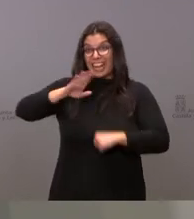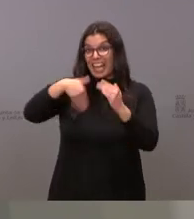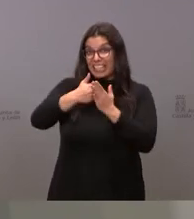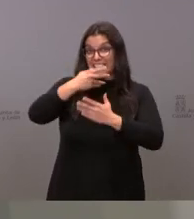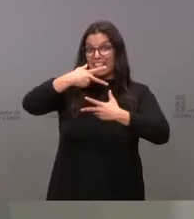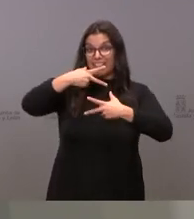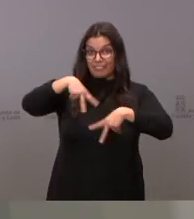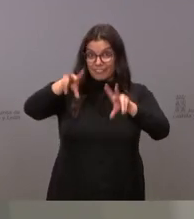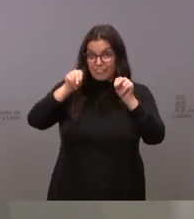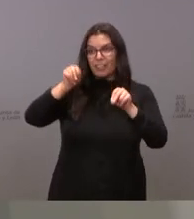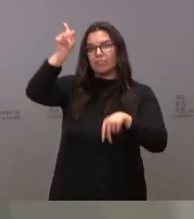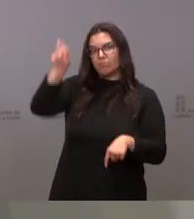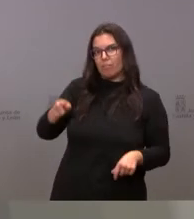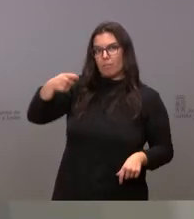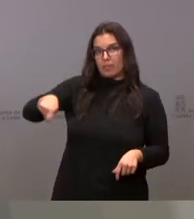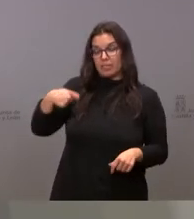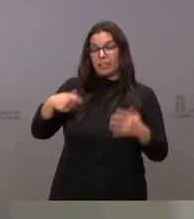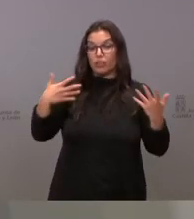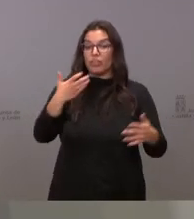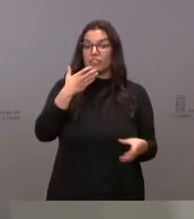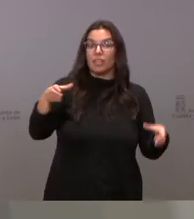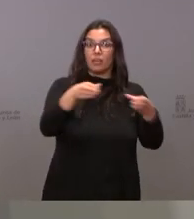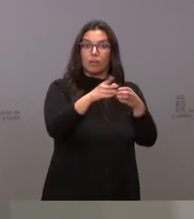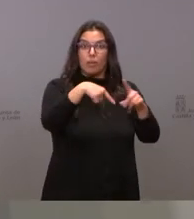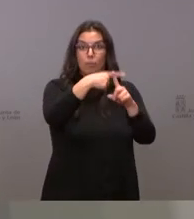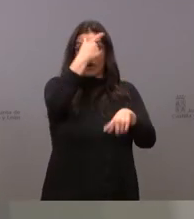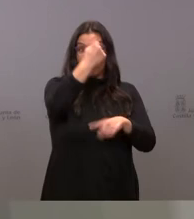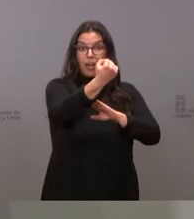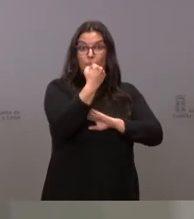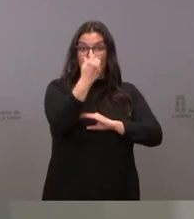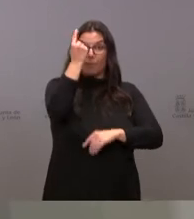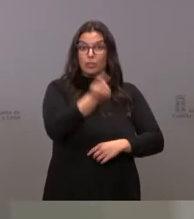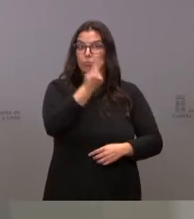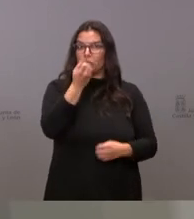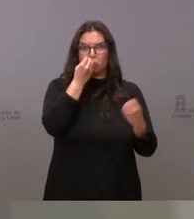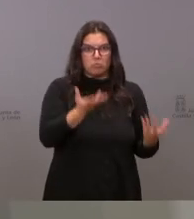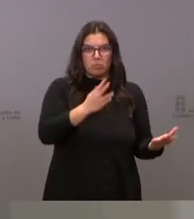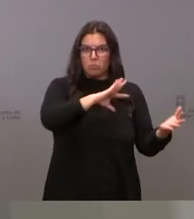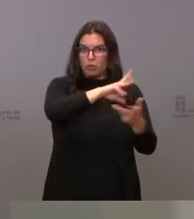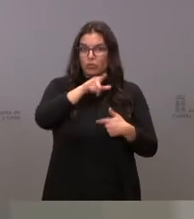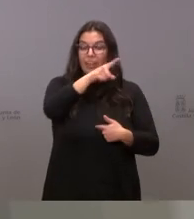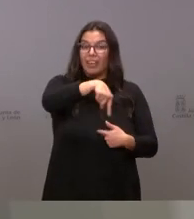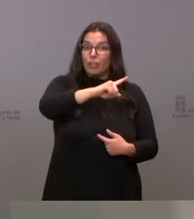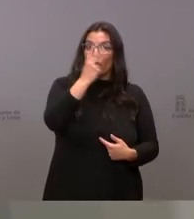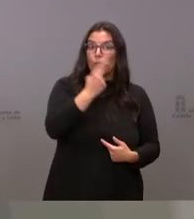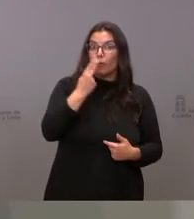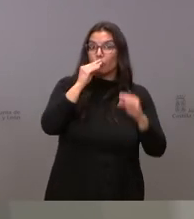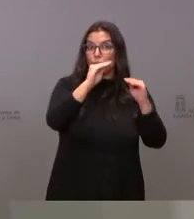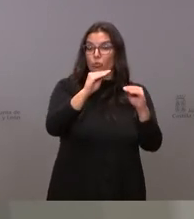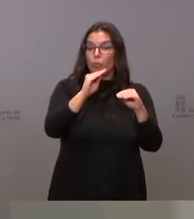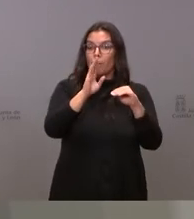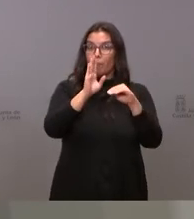la presencia de Por Ávila en la aprobación de los presupuestos es una buena noticia y la presencia y el compromiso de Por Ávila en mantener la estabilidad